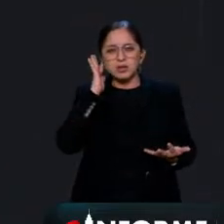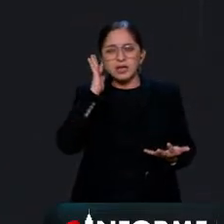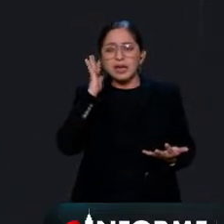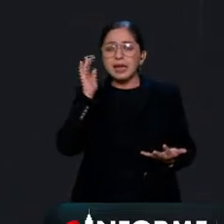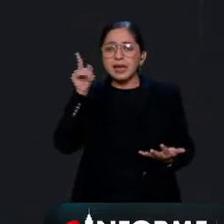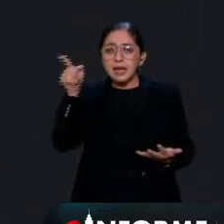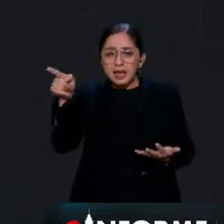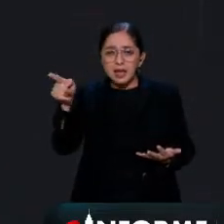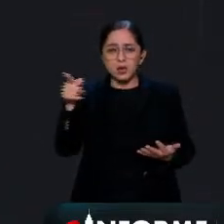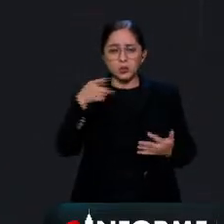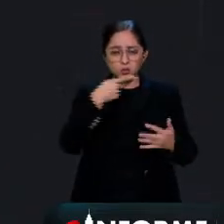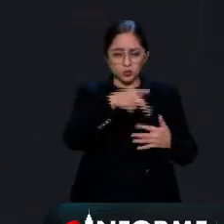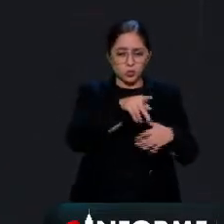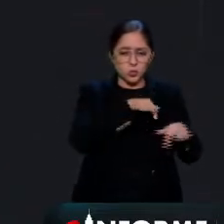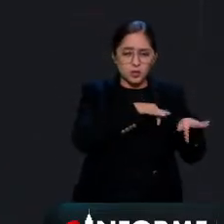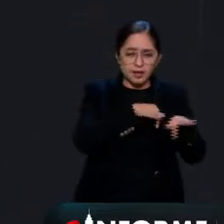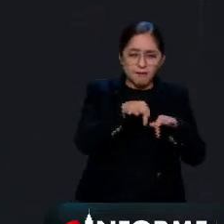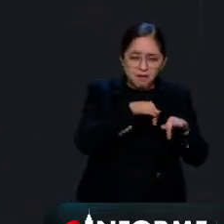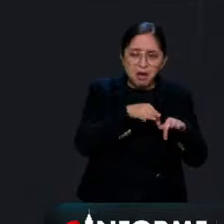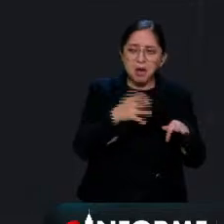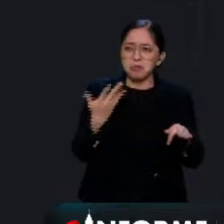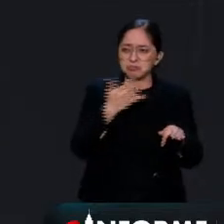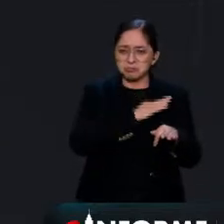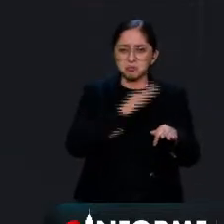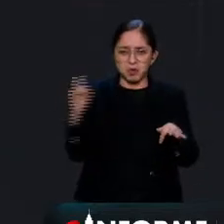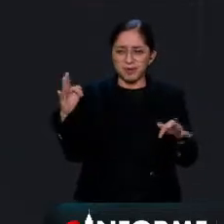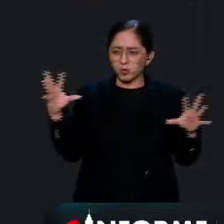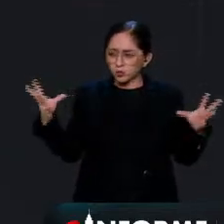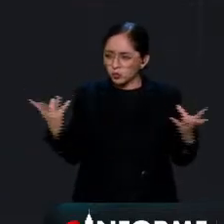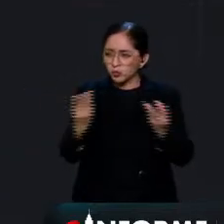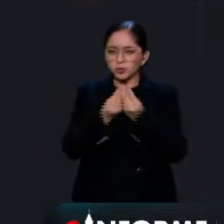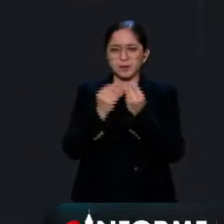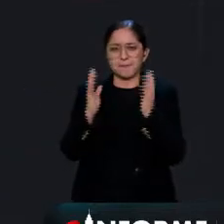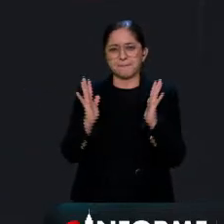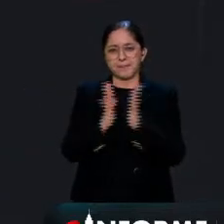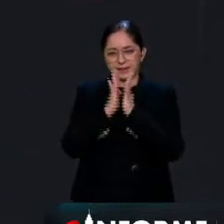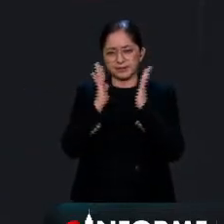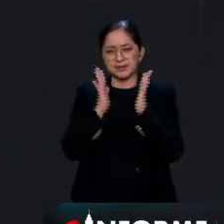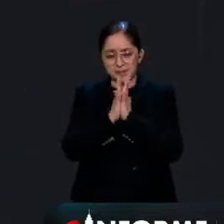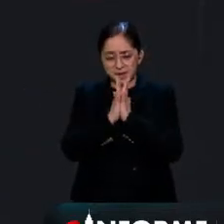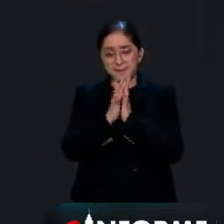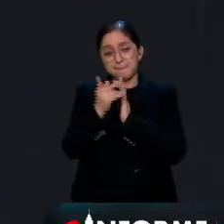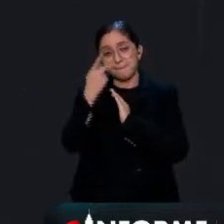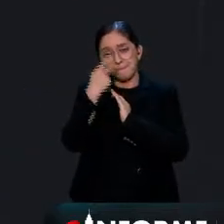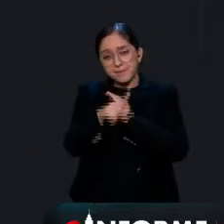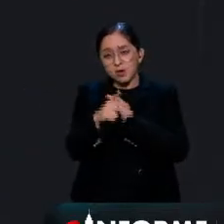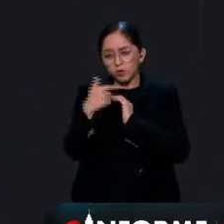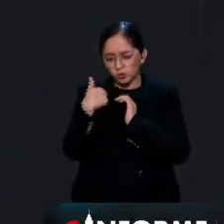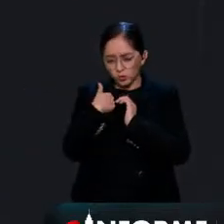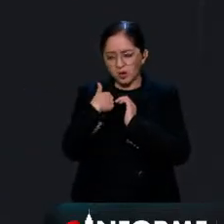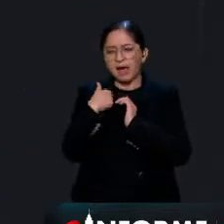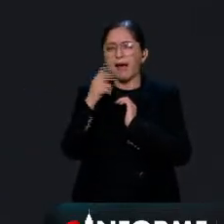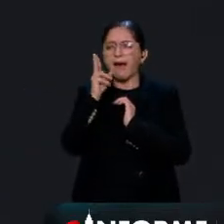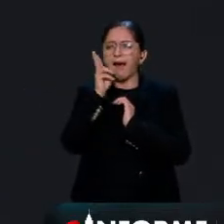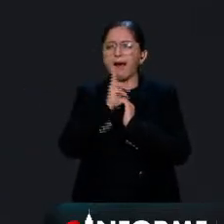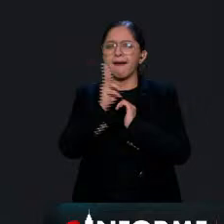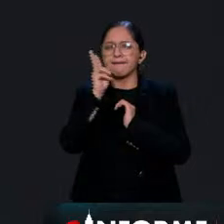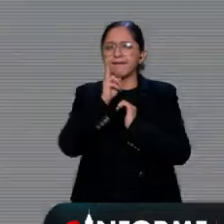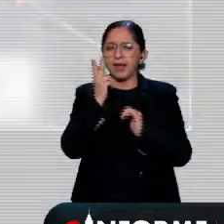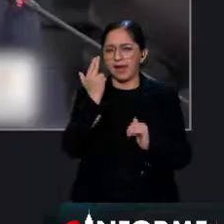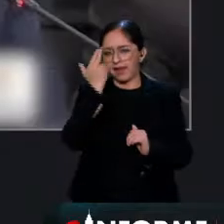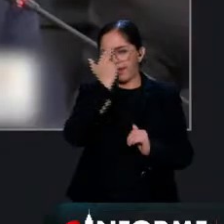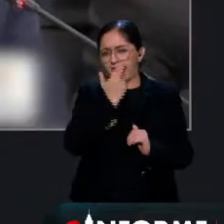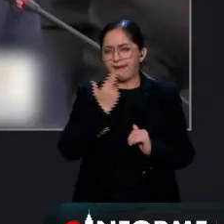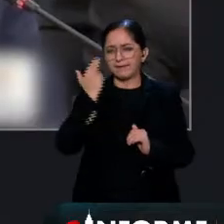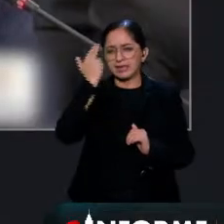obvias de que puede participar gente aunque revisando por ejemplo revisando a